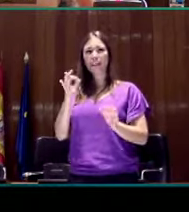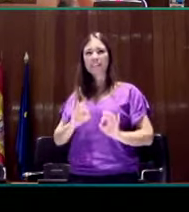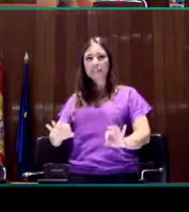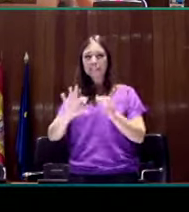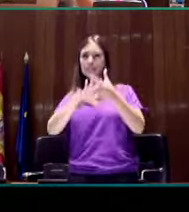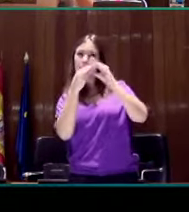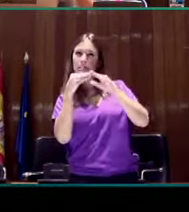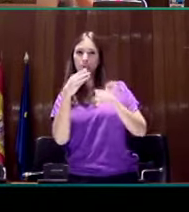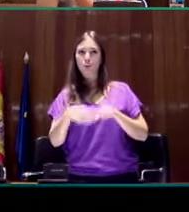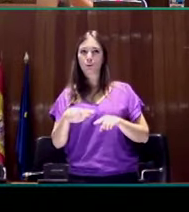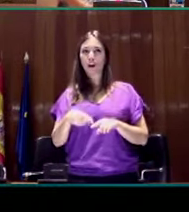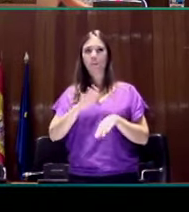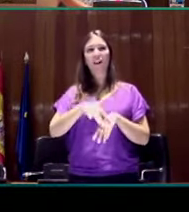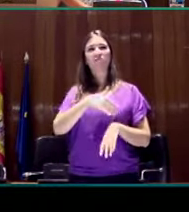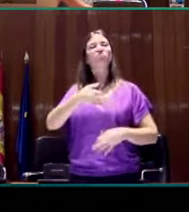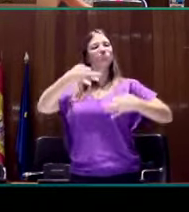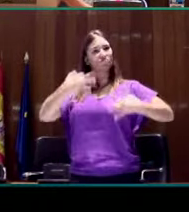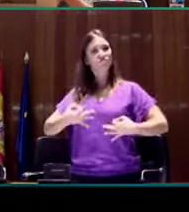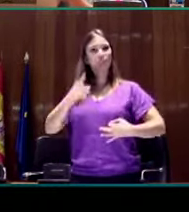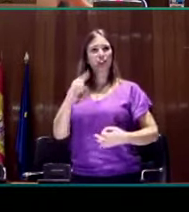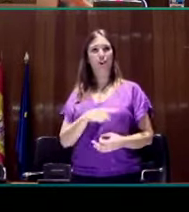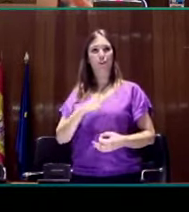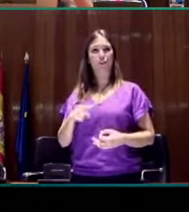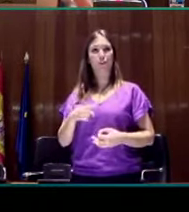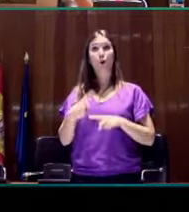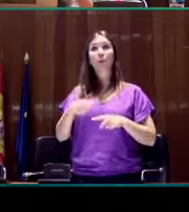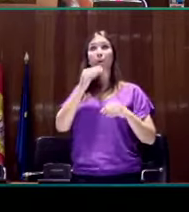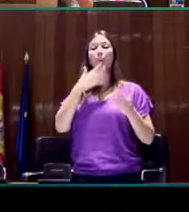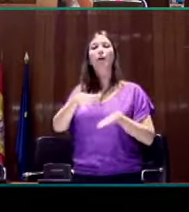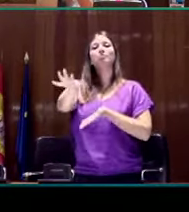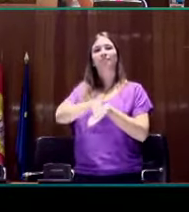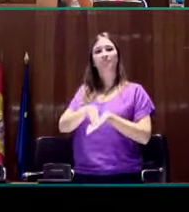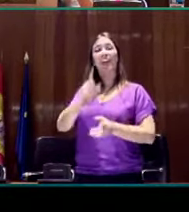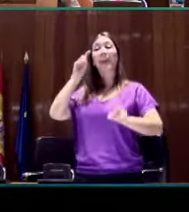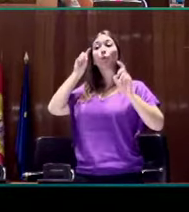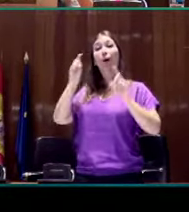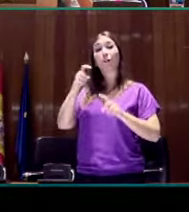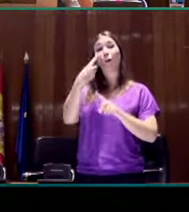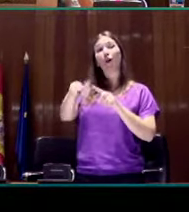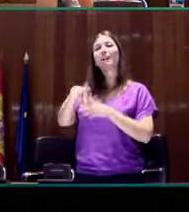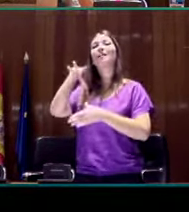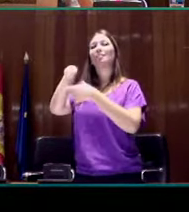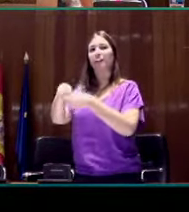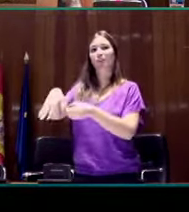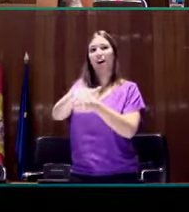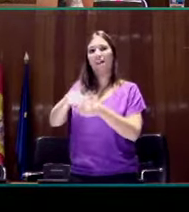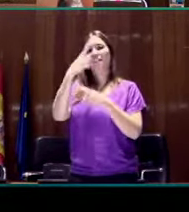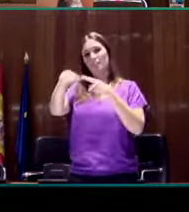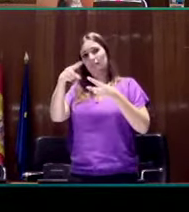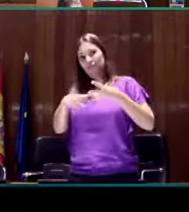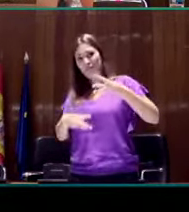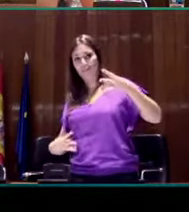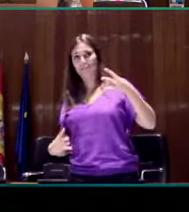saber qué funciona, extraer unas claves y utilizar la educación patrimonial para el trabajo de todos estos elementos